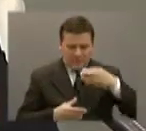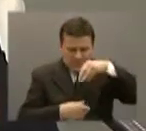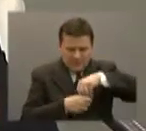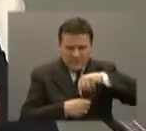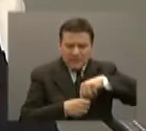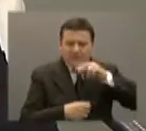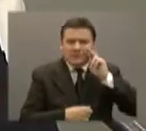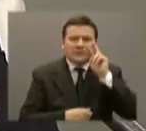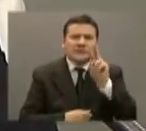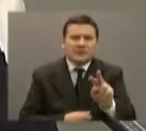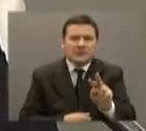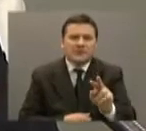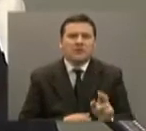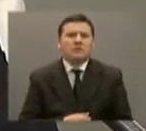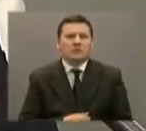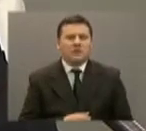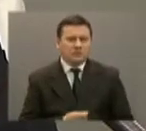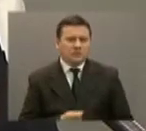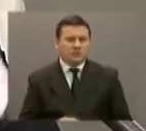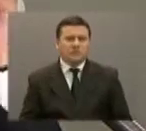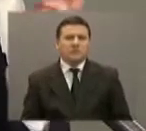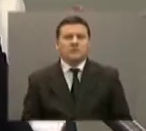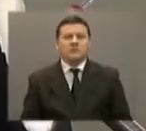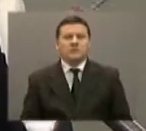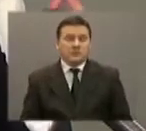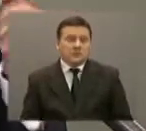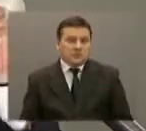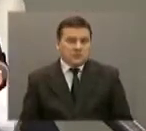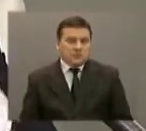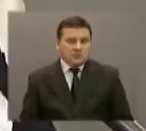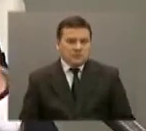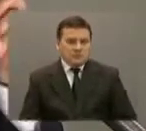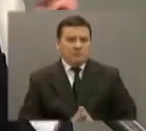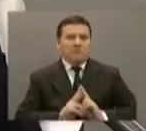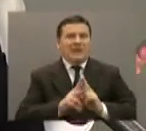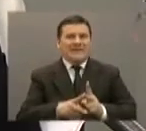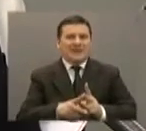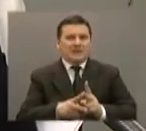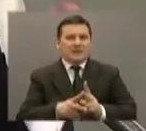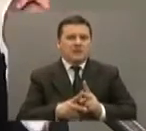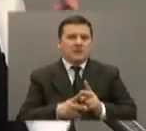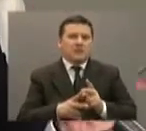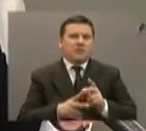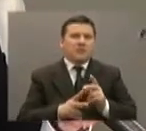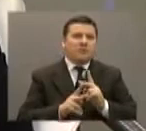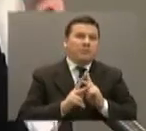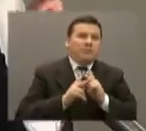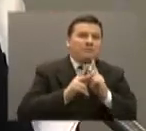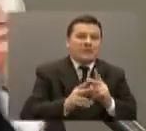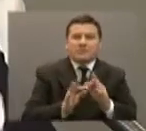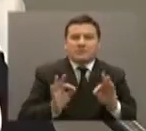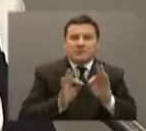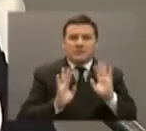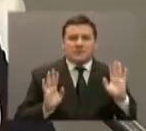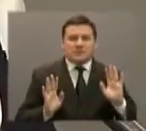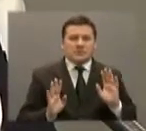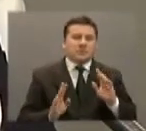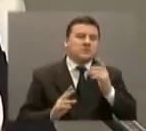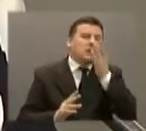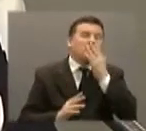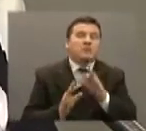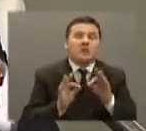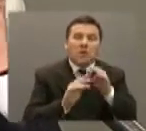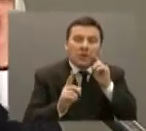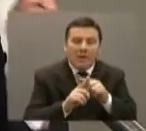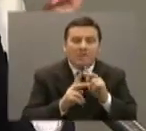para tomar medidas. En lo prestacional, la combinación de lo financiero y lo prestacional, cuando llegamos a lo prestacional miramos principalmente